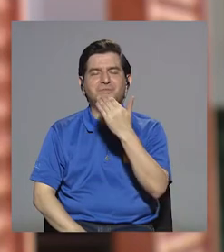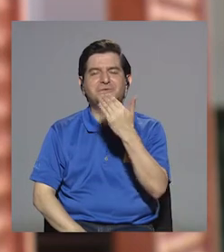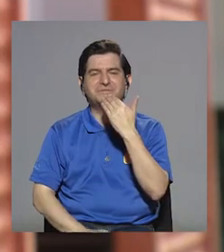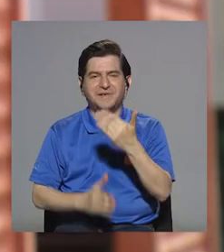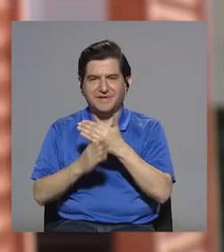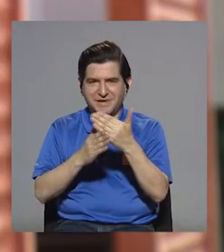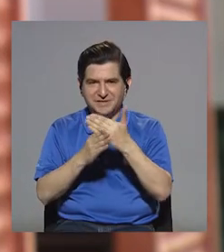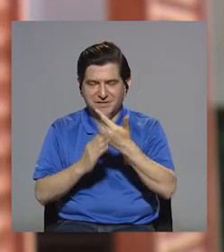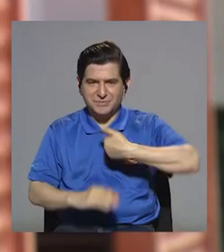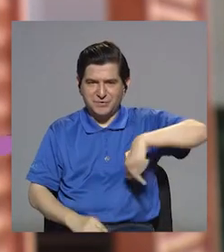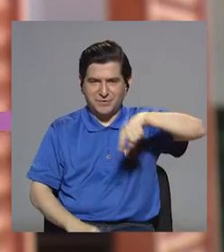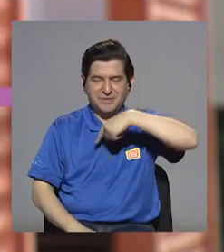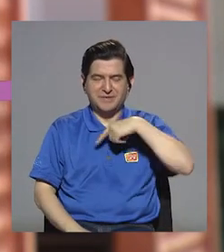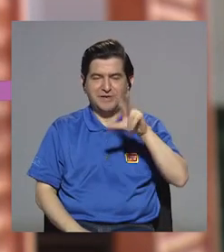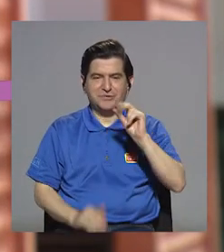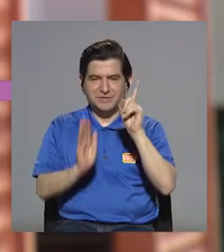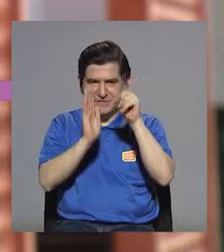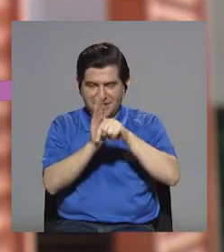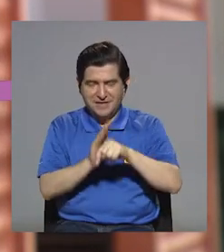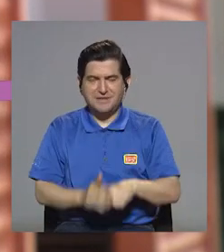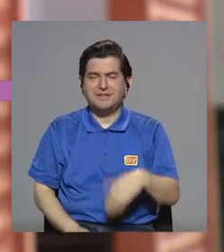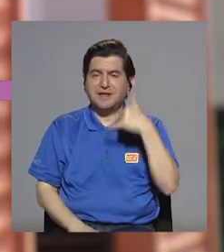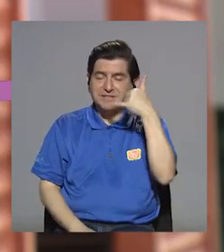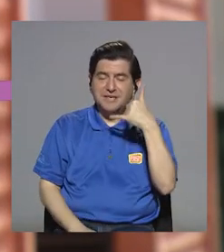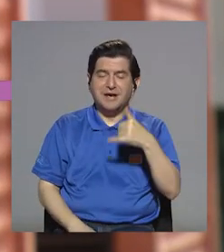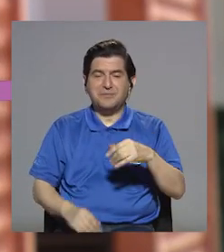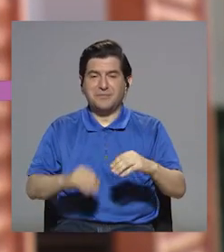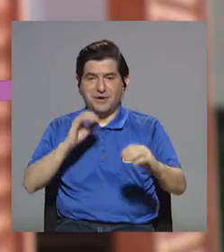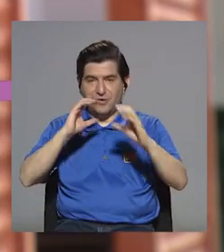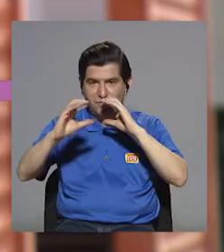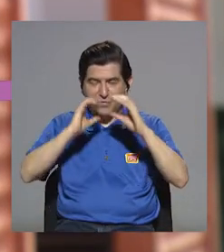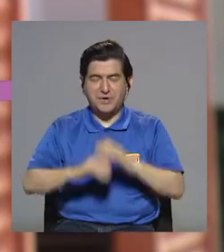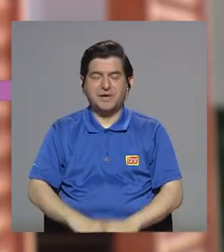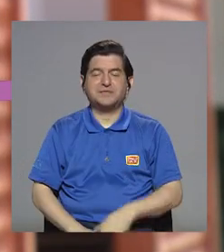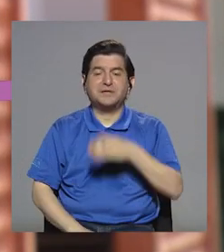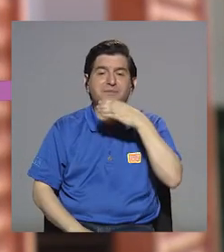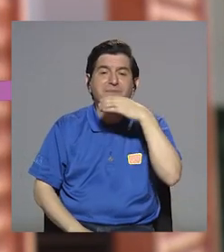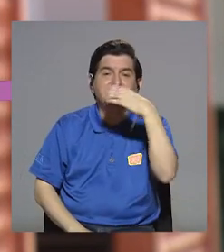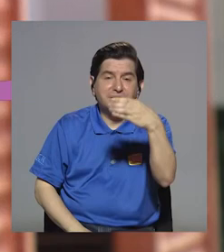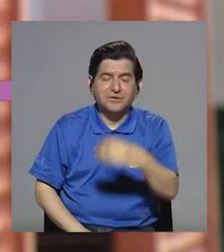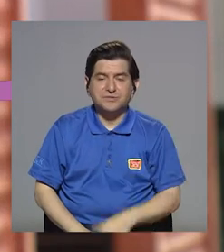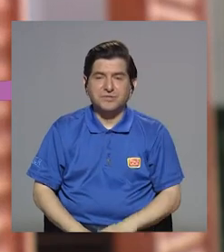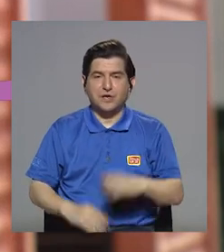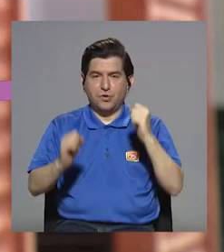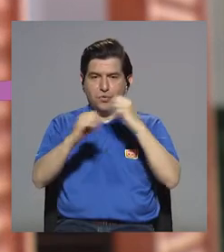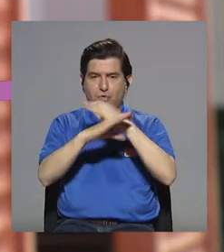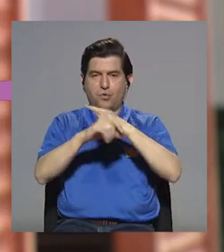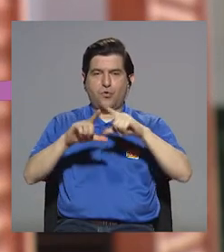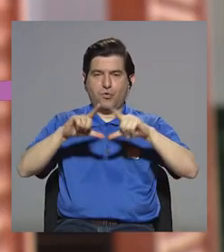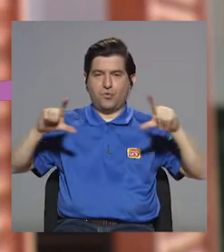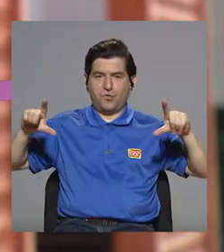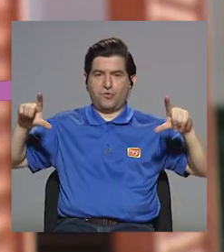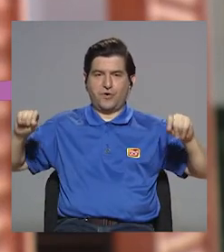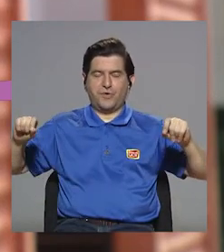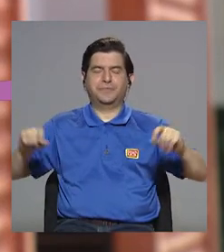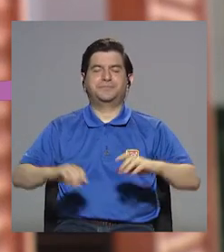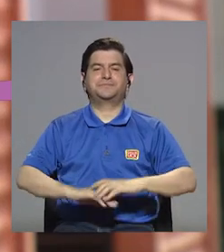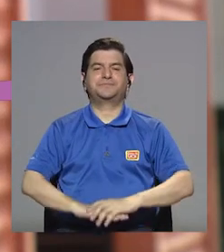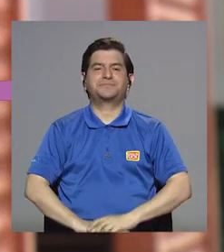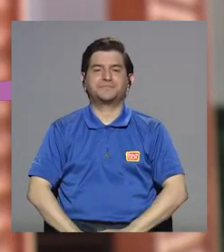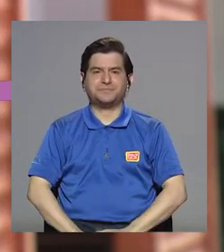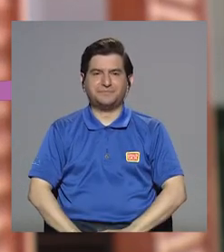Gracias por compartir con nosotros esta media hora. Llámenos o escríbanos para darnos sus recomendaciones. Nuestro correo electrónico es